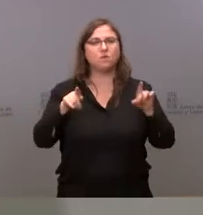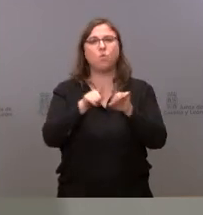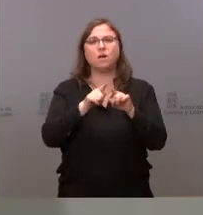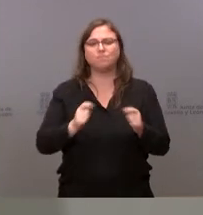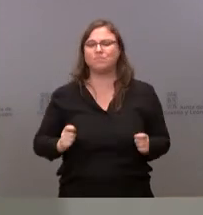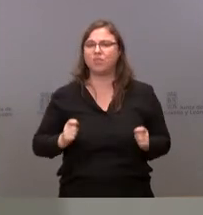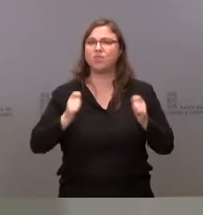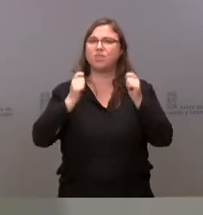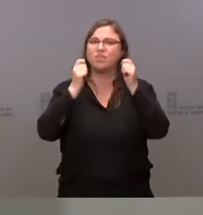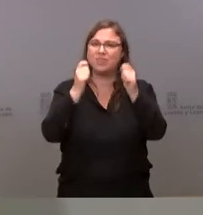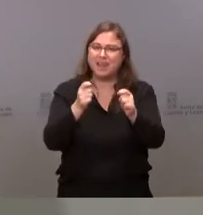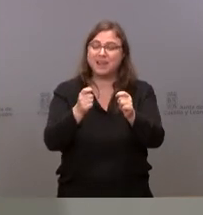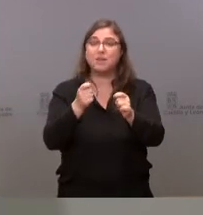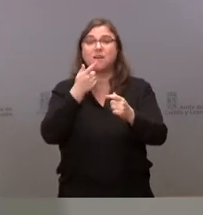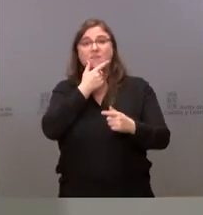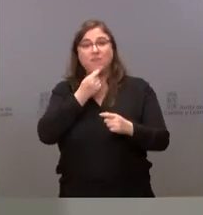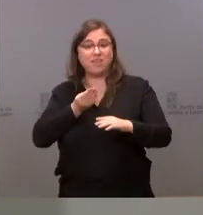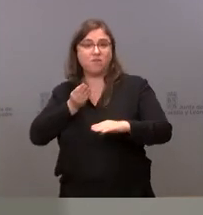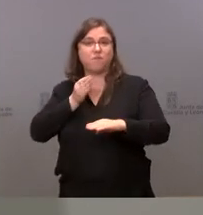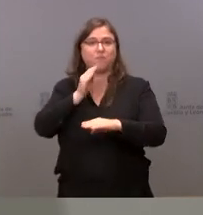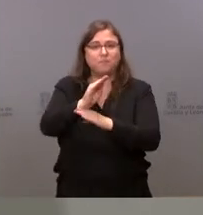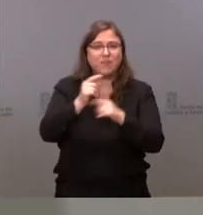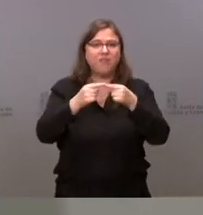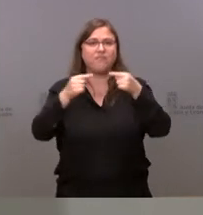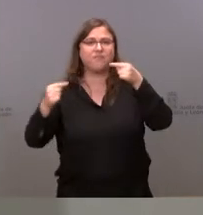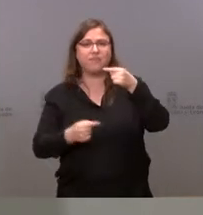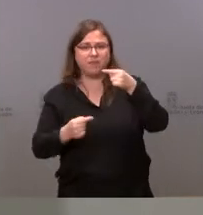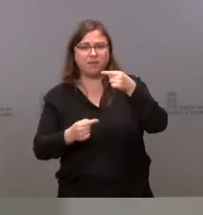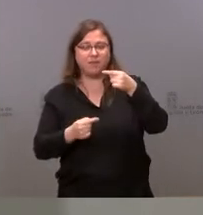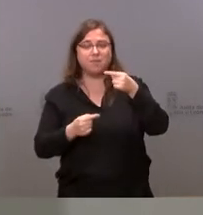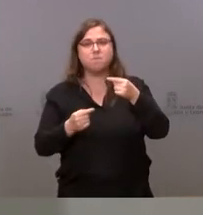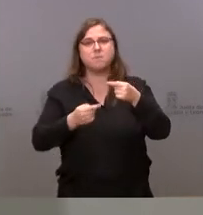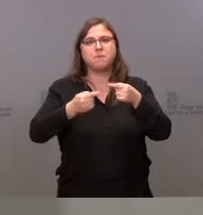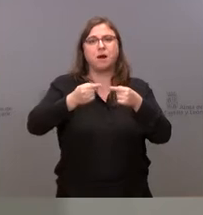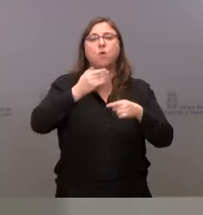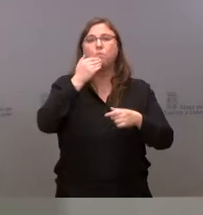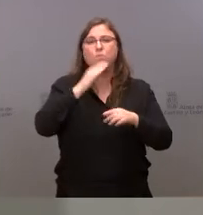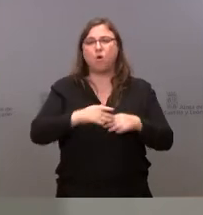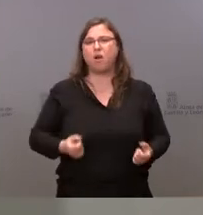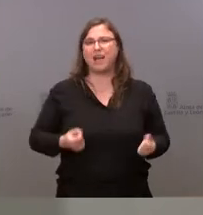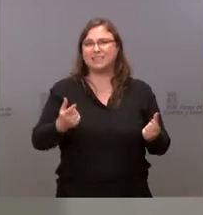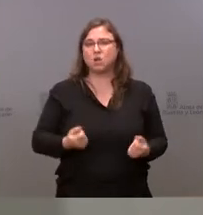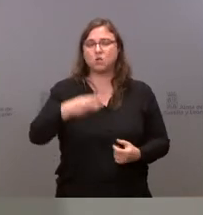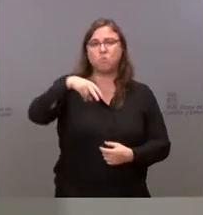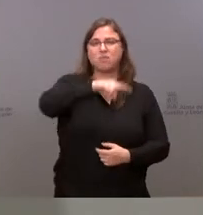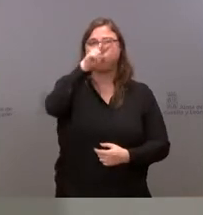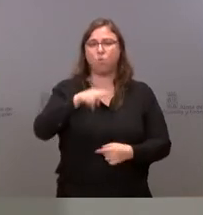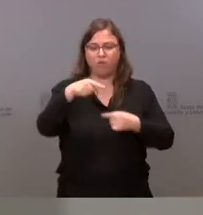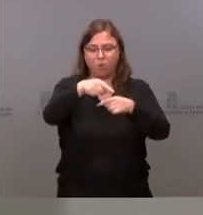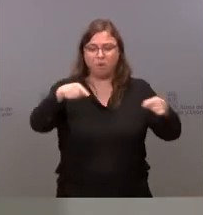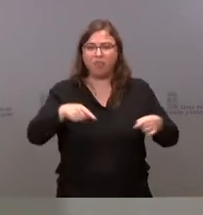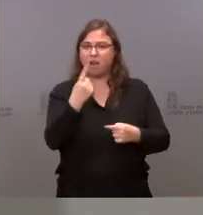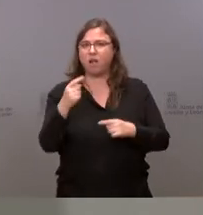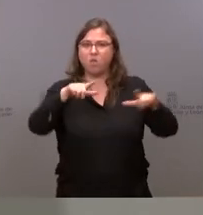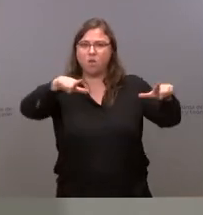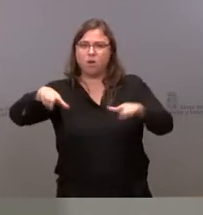con ello la financiación del déficit que se genera como consecuencia del coste del metro cuadrado de las parcelas